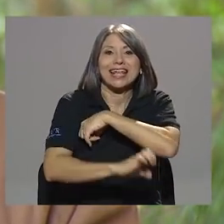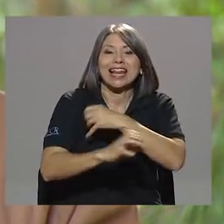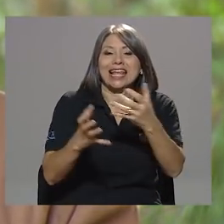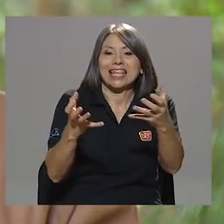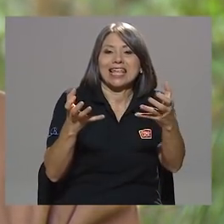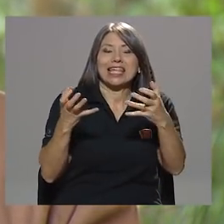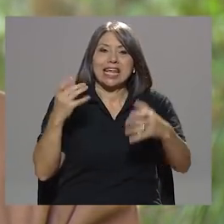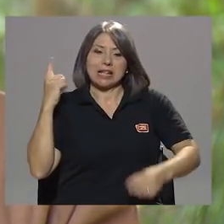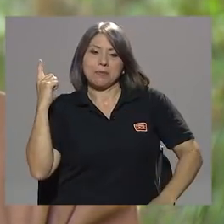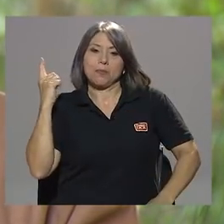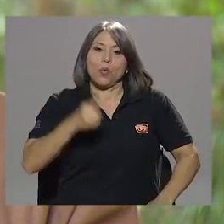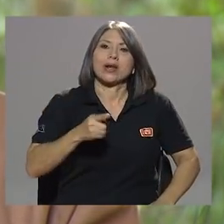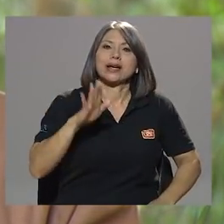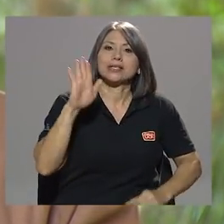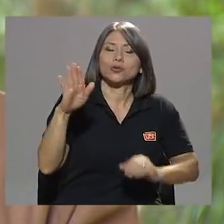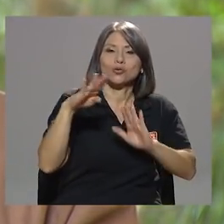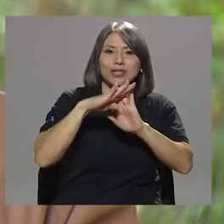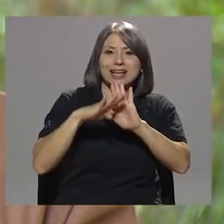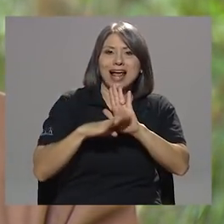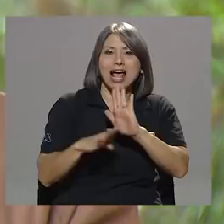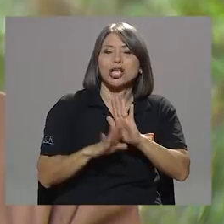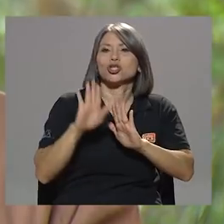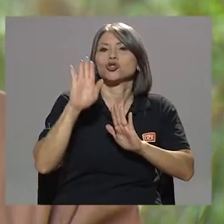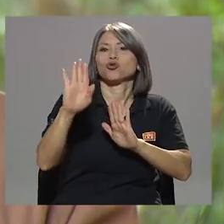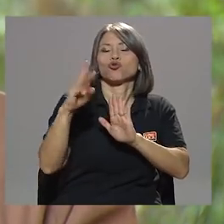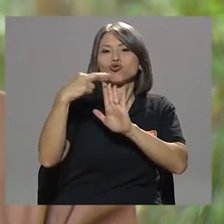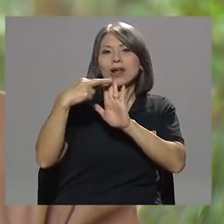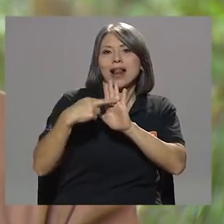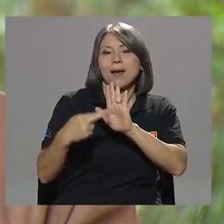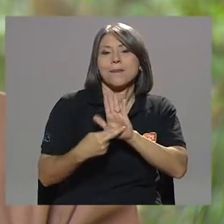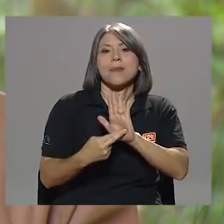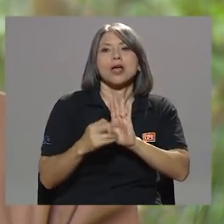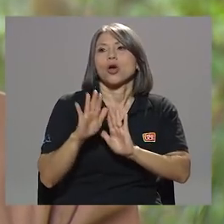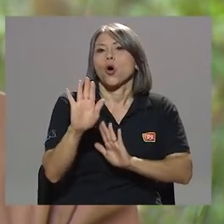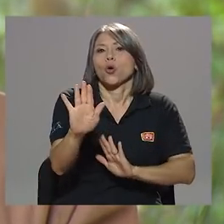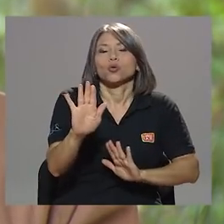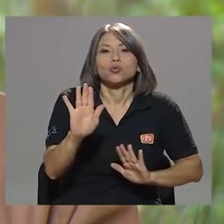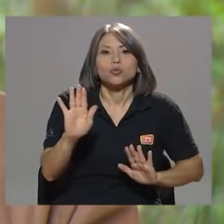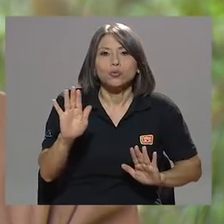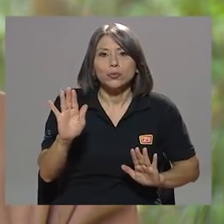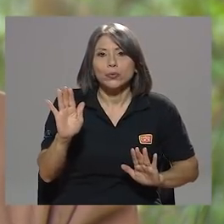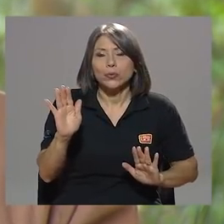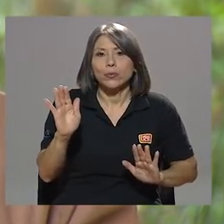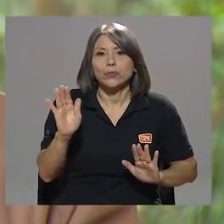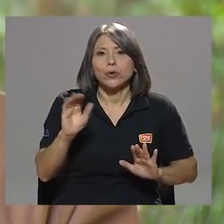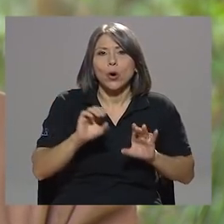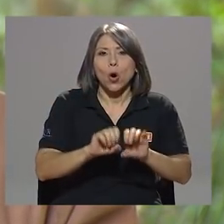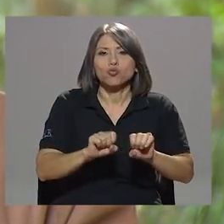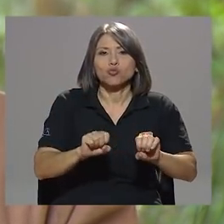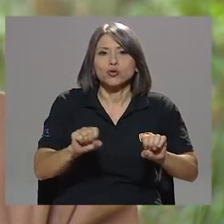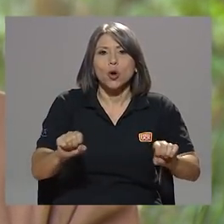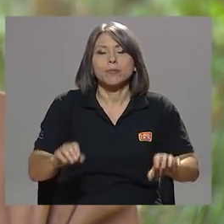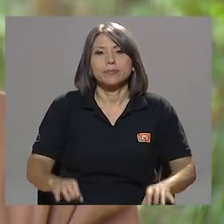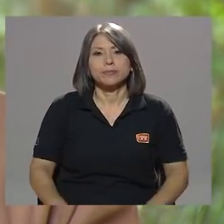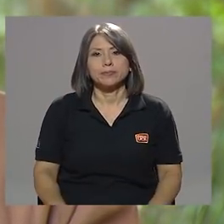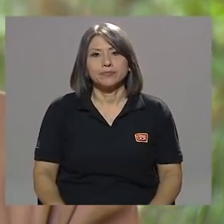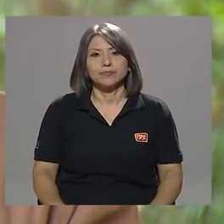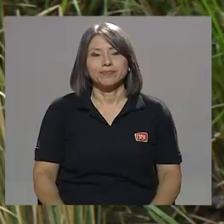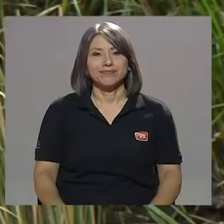imponernos sus lineamientos, sus reglamentos o su corrupción